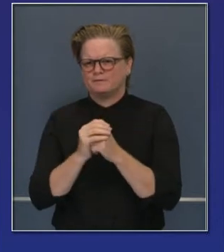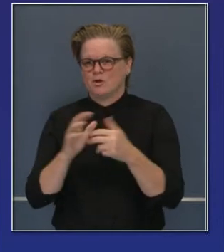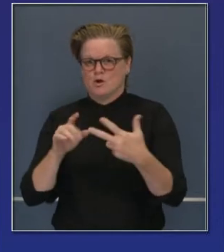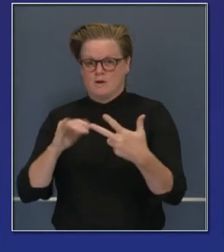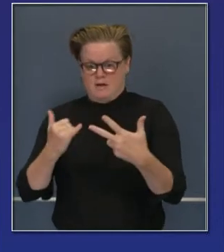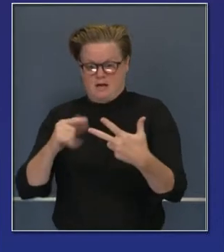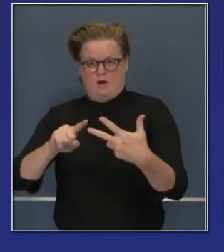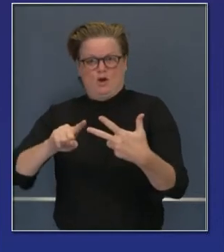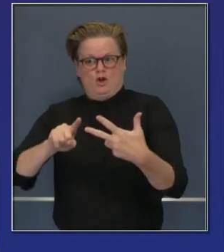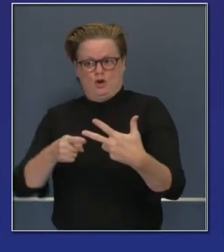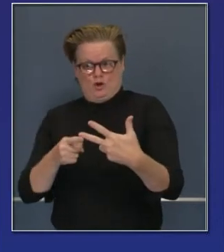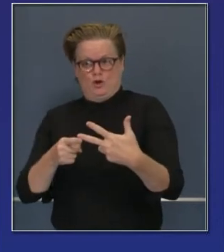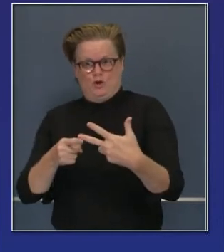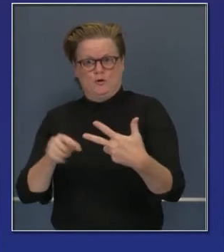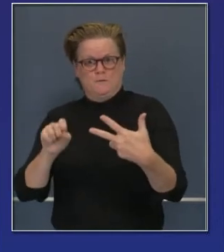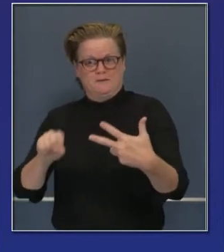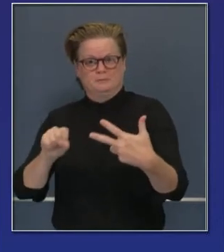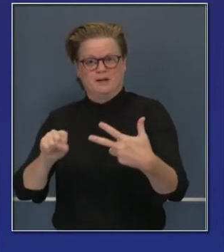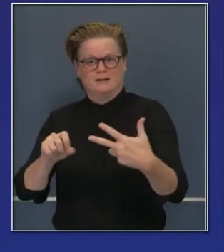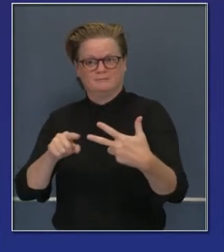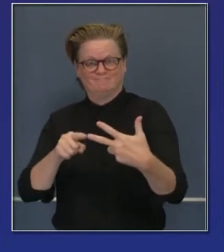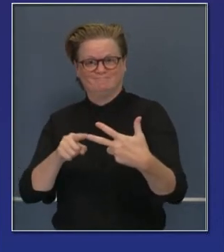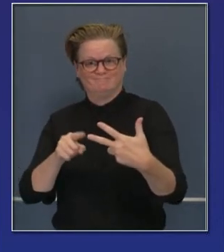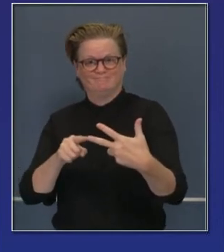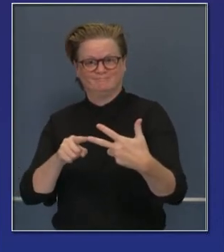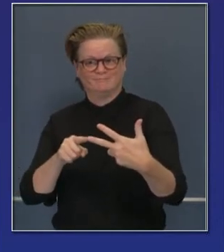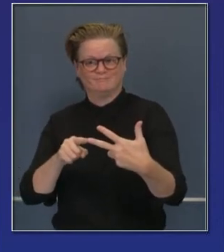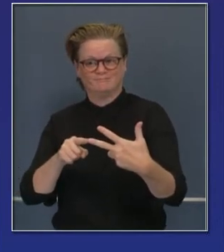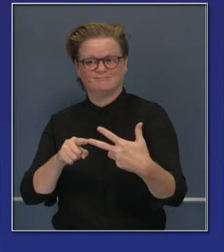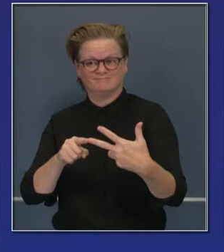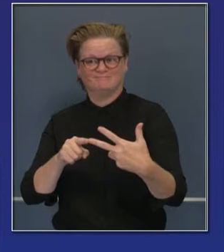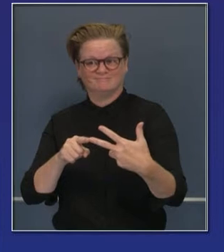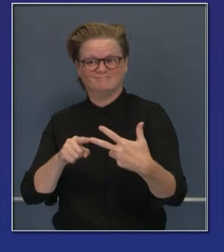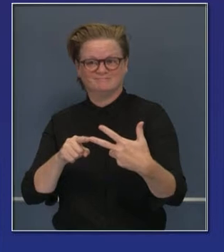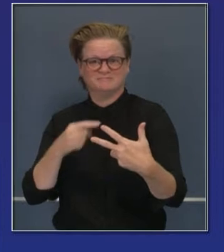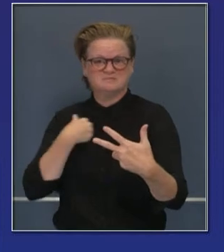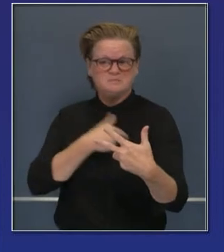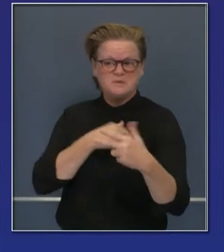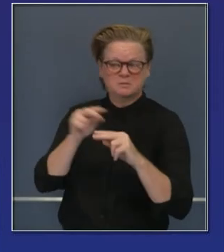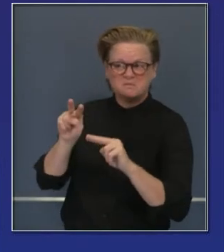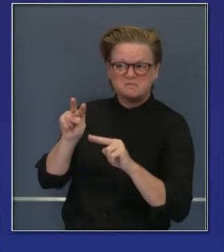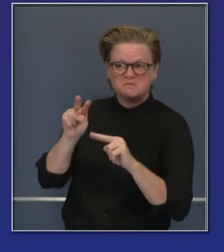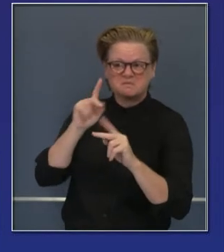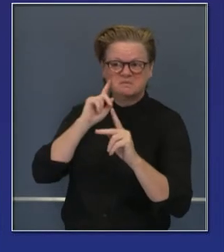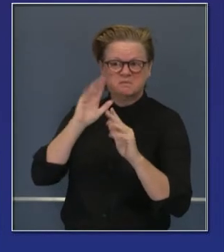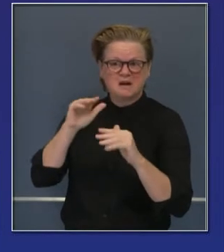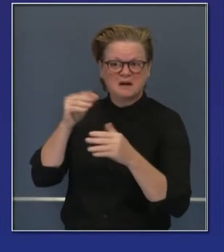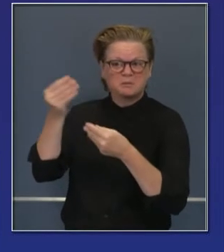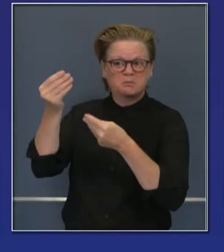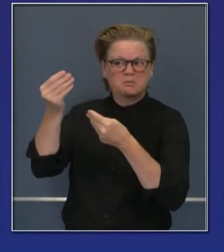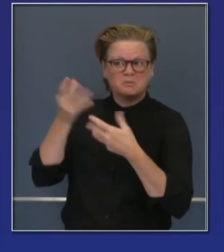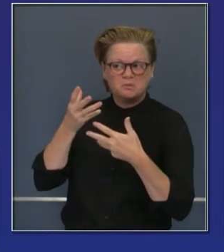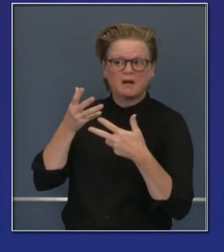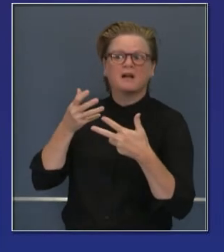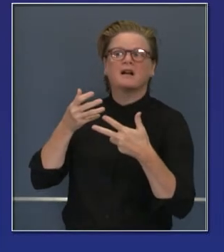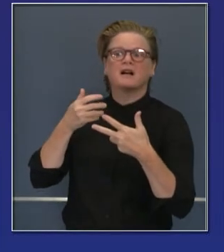posible tercera vacuna eficaz que estará entrando al mercado, saliendo al mercado.